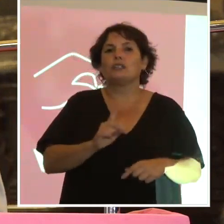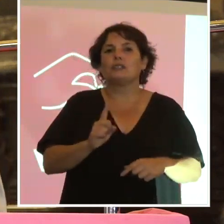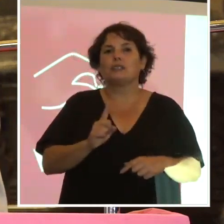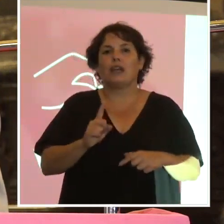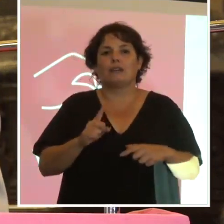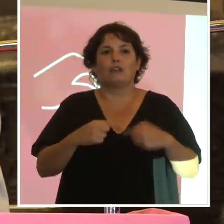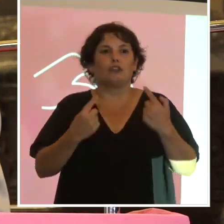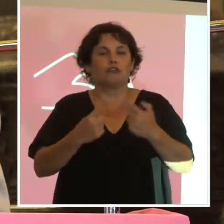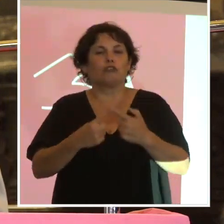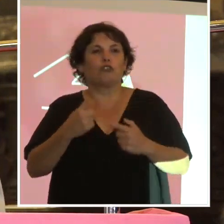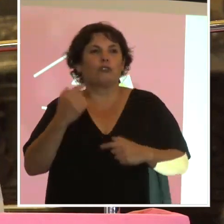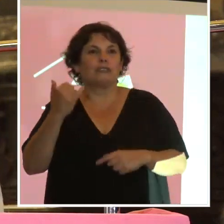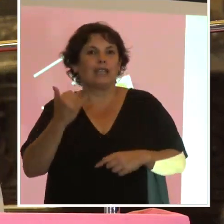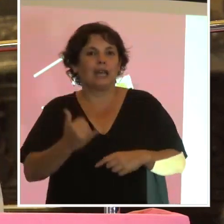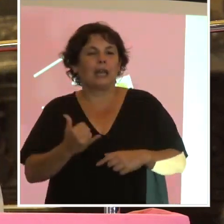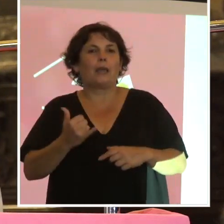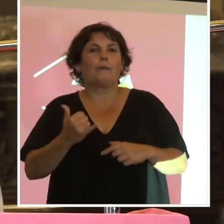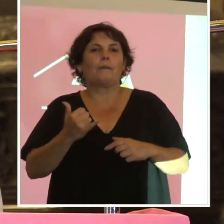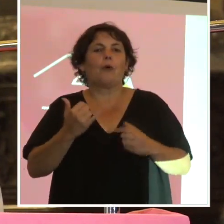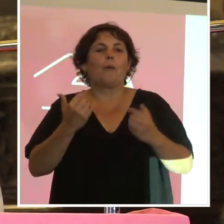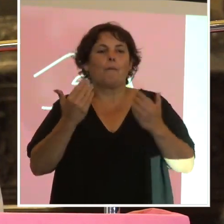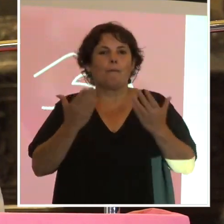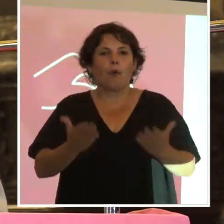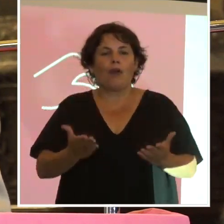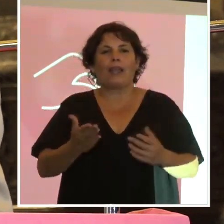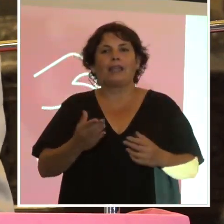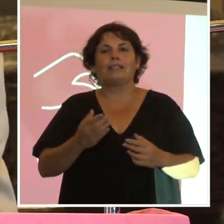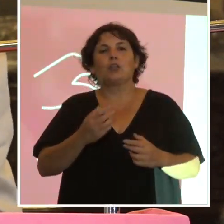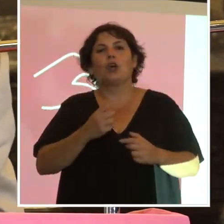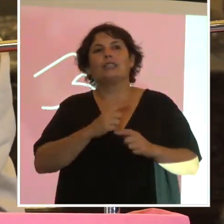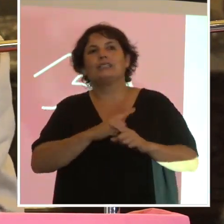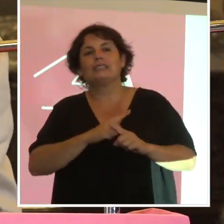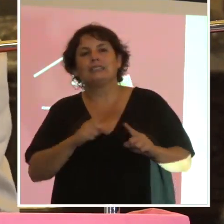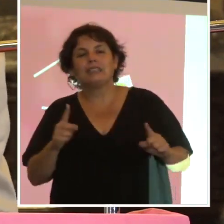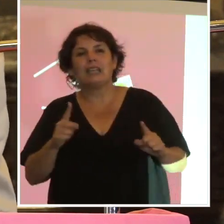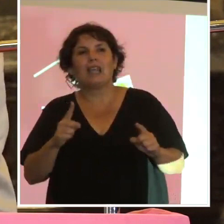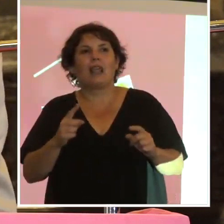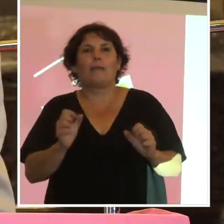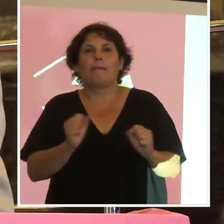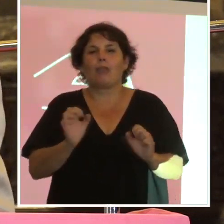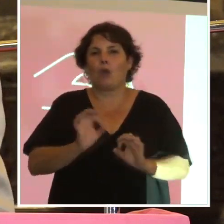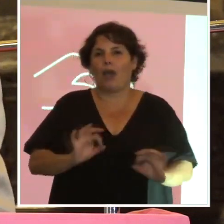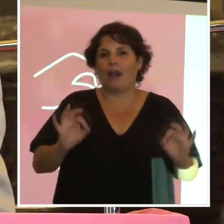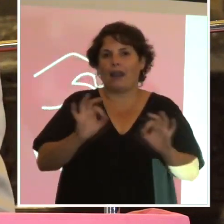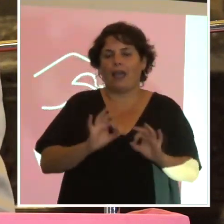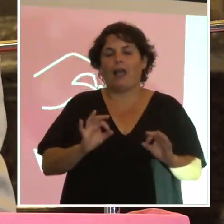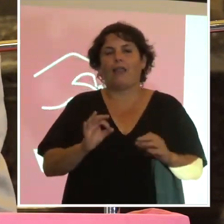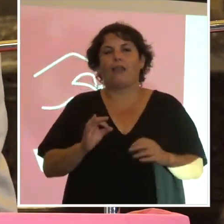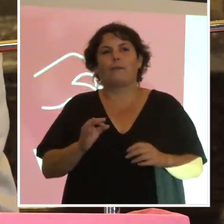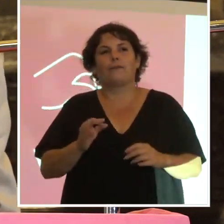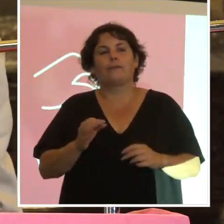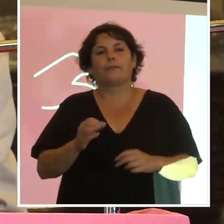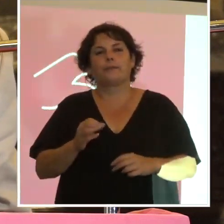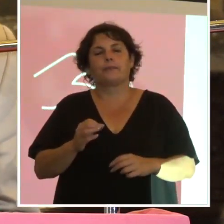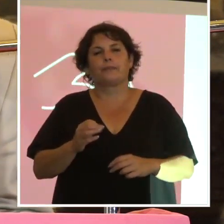opondremos. Por eso estamos acá, sin miedo a nada, a ninguna consecuencia.